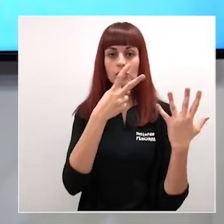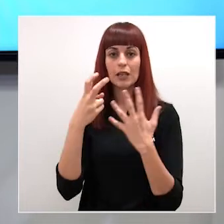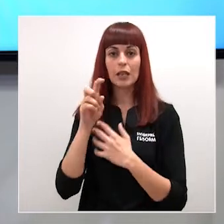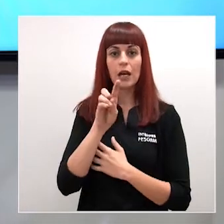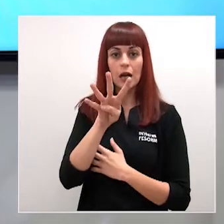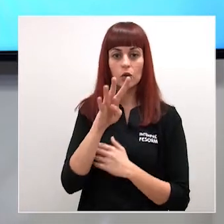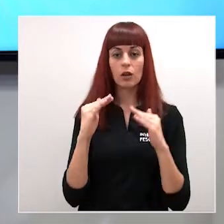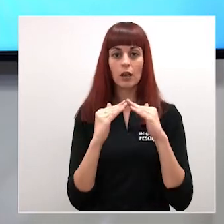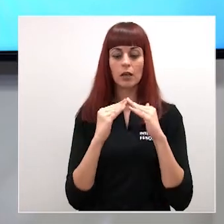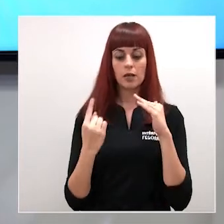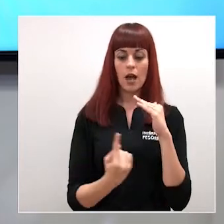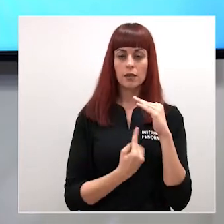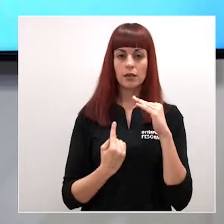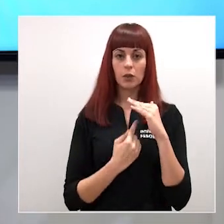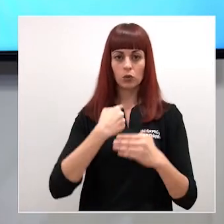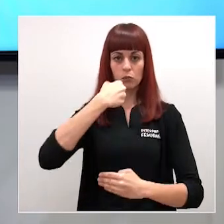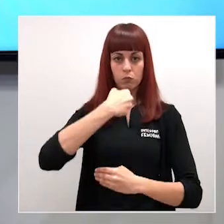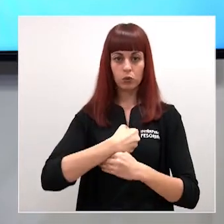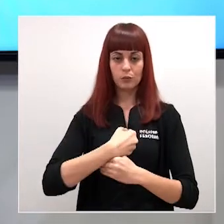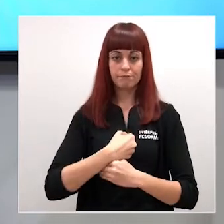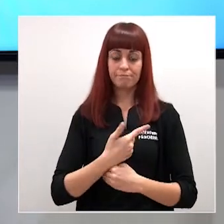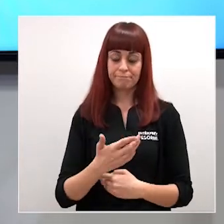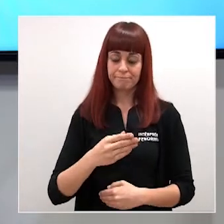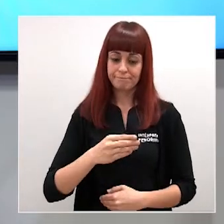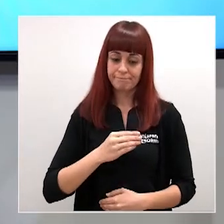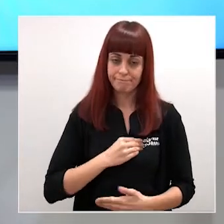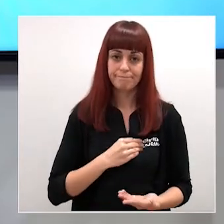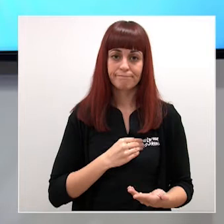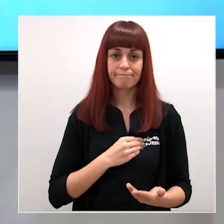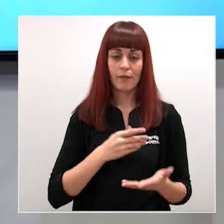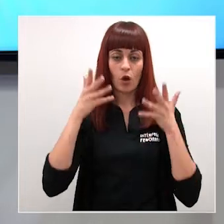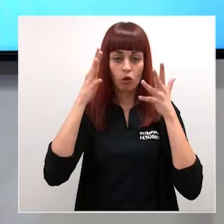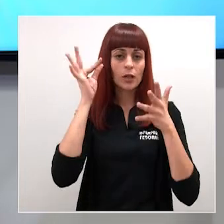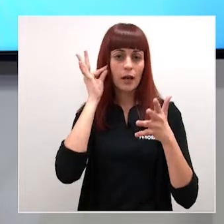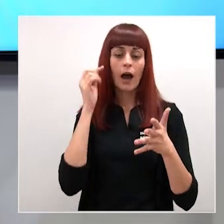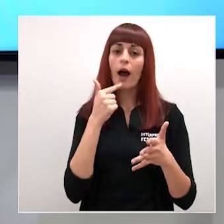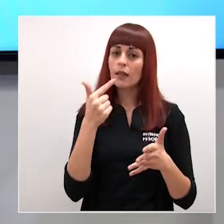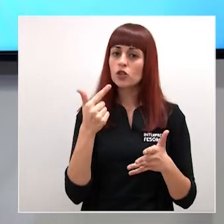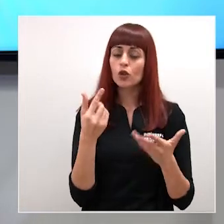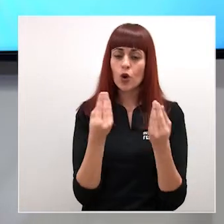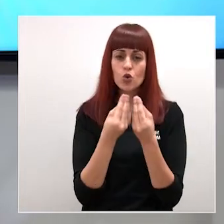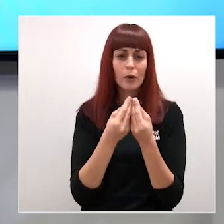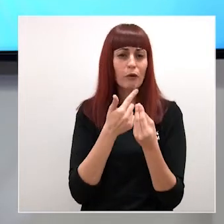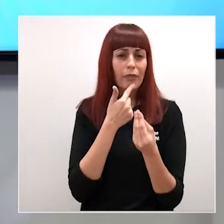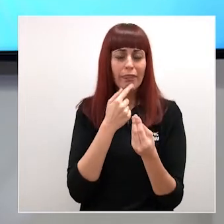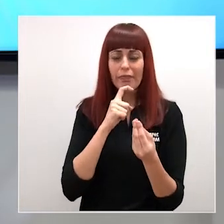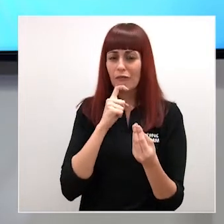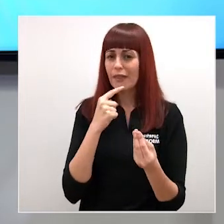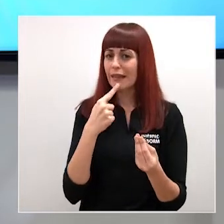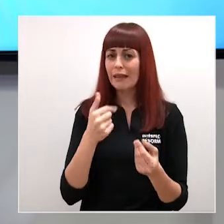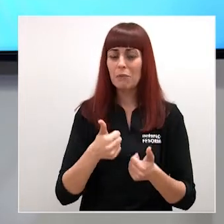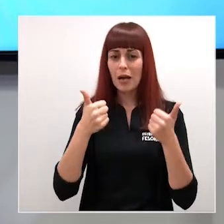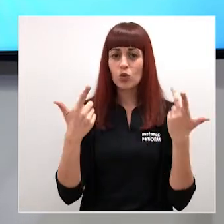en aislamiento domiciliario. Y por desgracia, como decía la consejera portavoz, la cifra más difícil de dar cada día, el número de